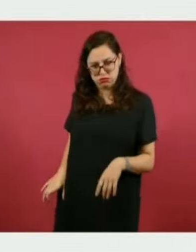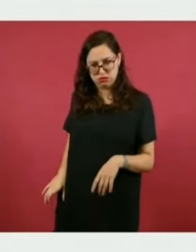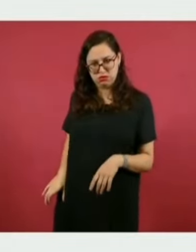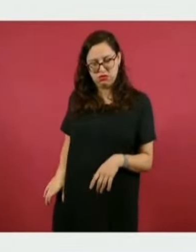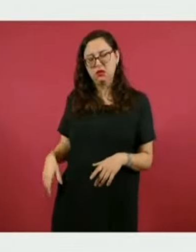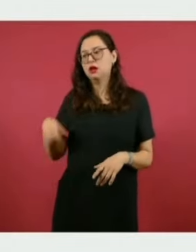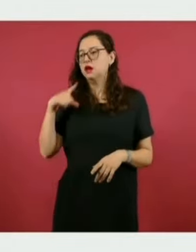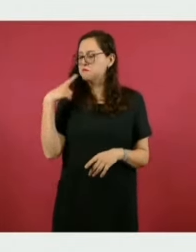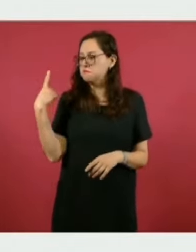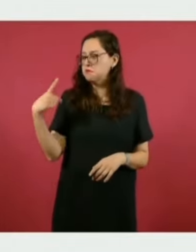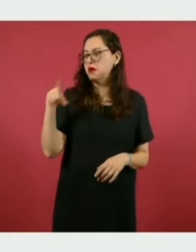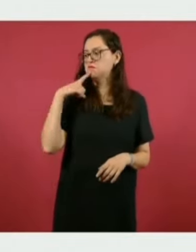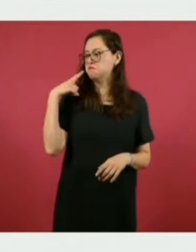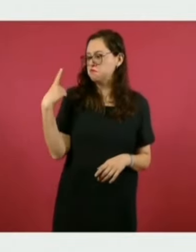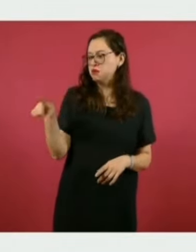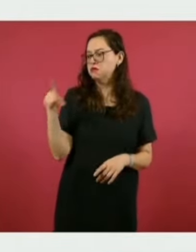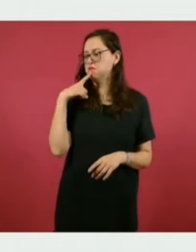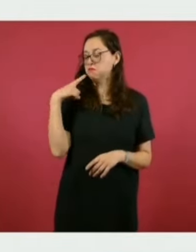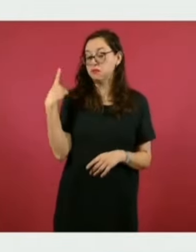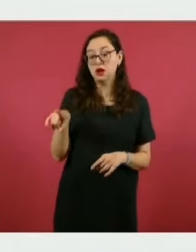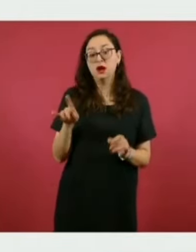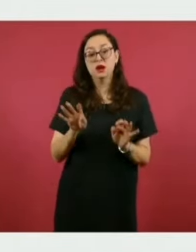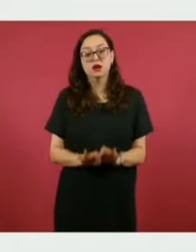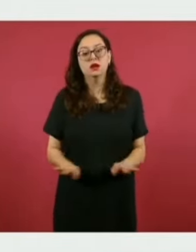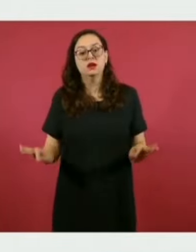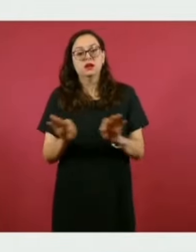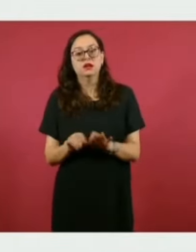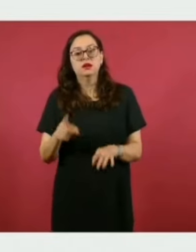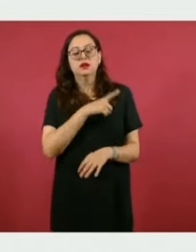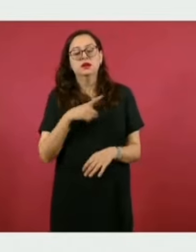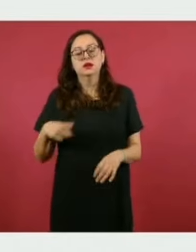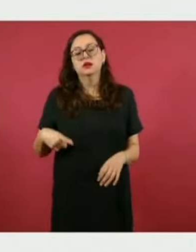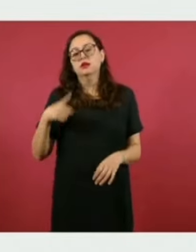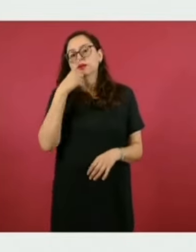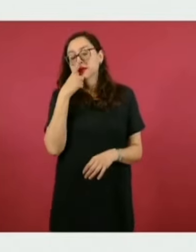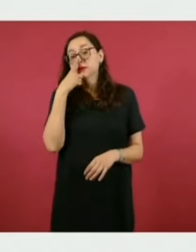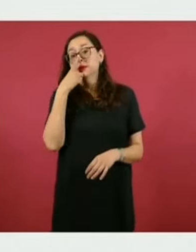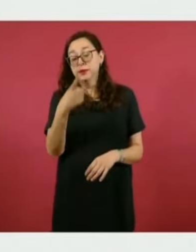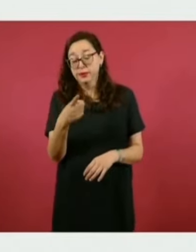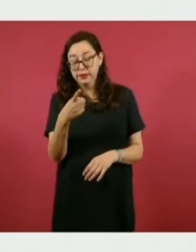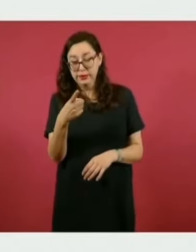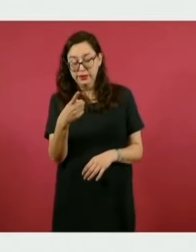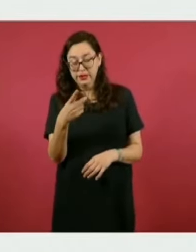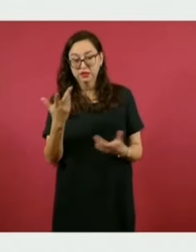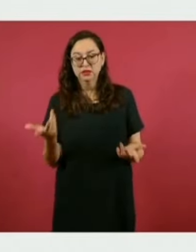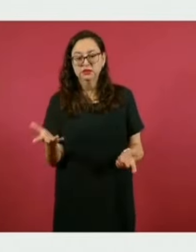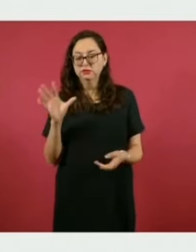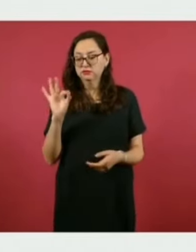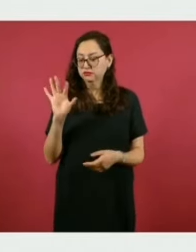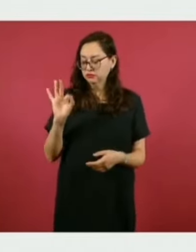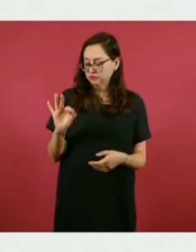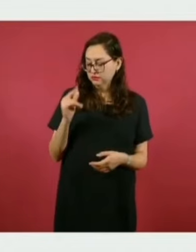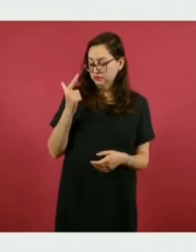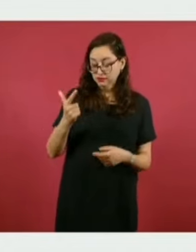muy importante mencionarles que 47 personas fueron